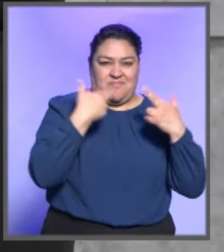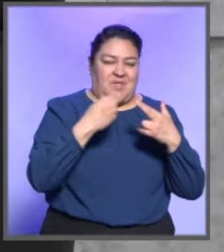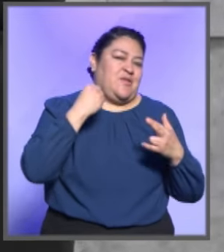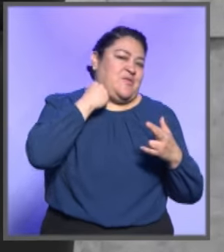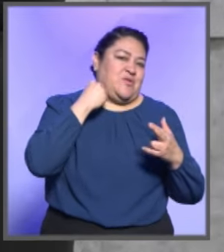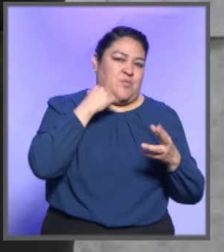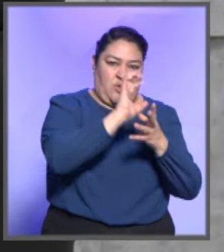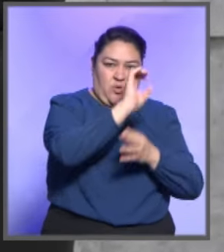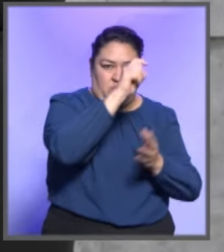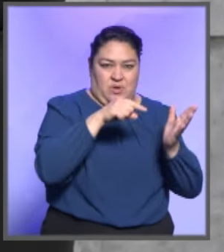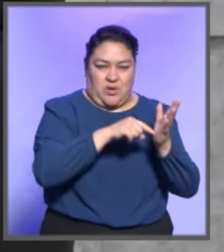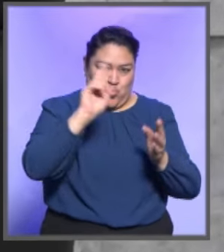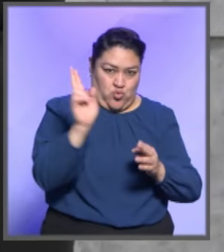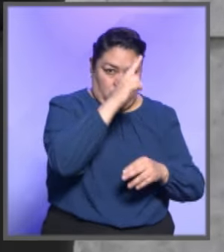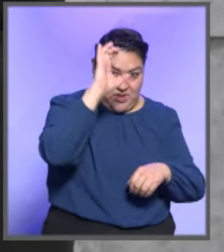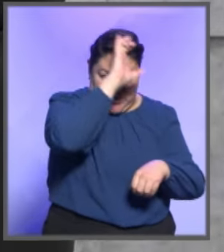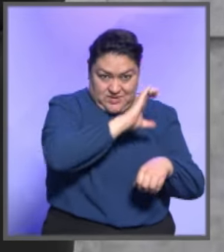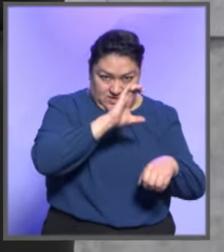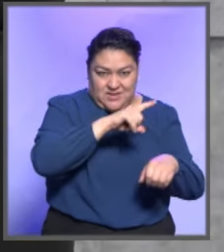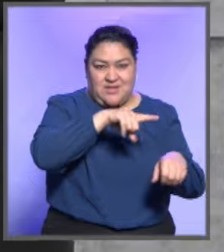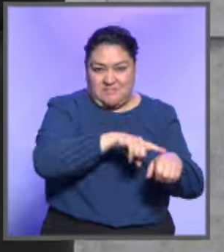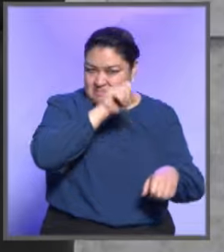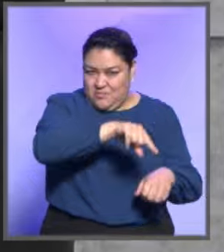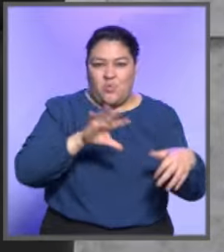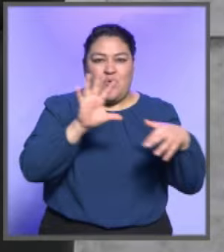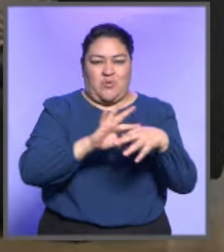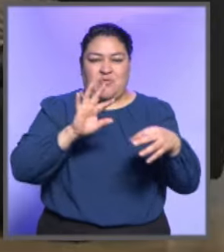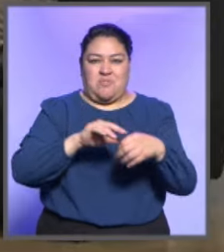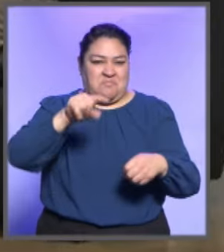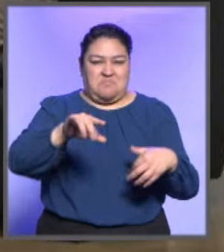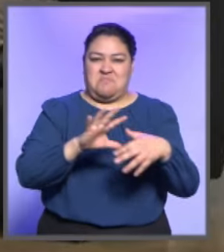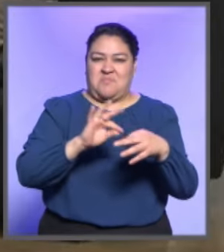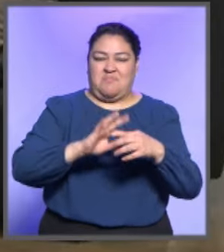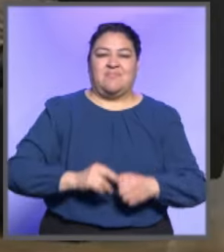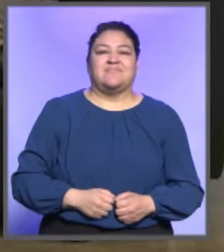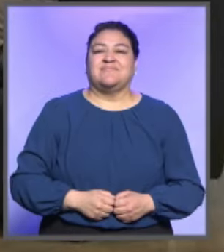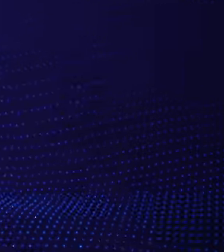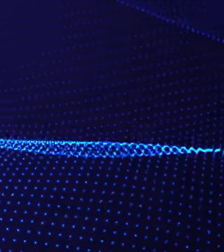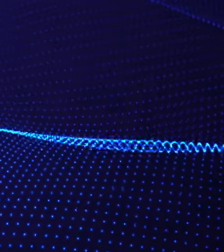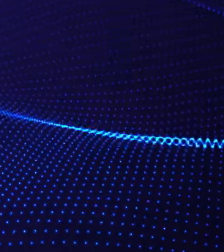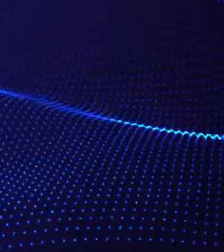profesor de Derecho Constitucional de la Universidad de Ciencias Naturales de Broklaw, en la misma Polonia.